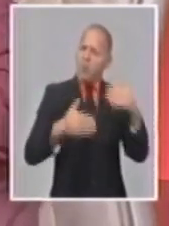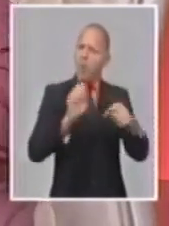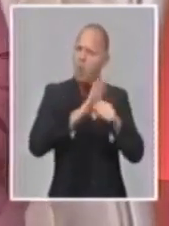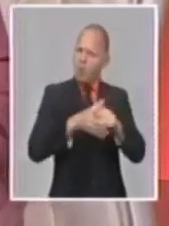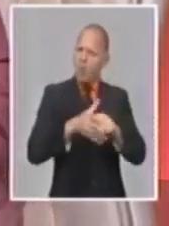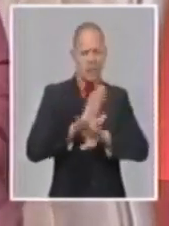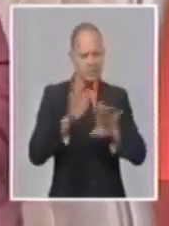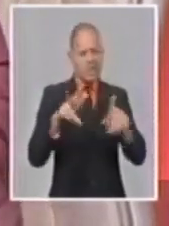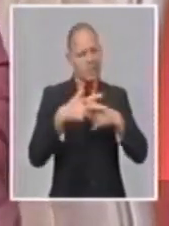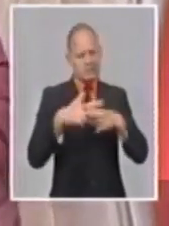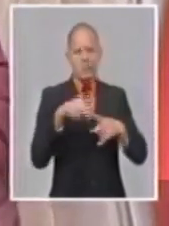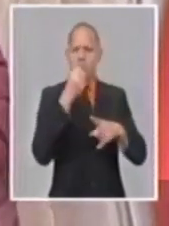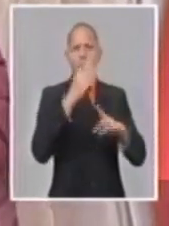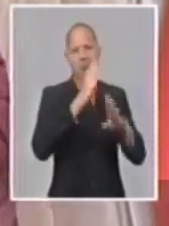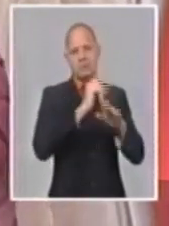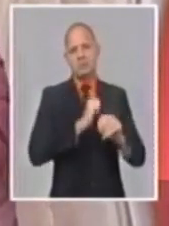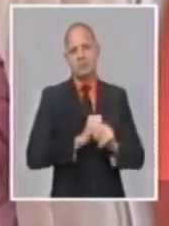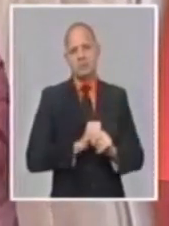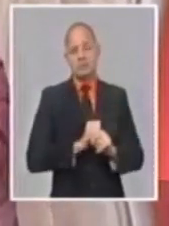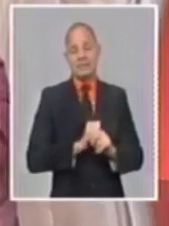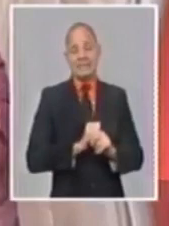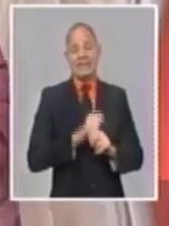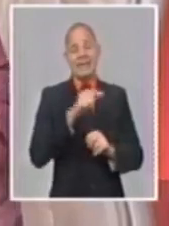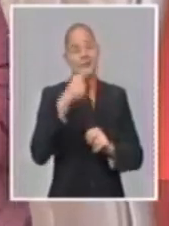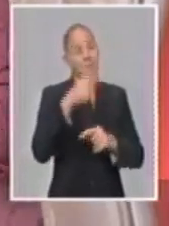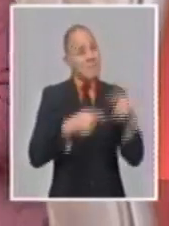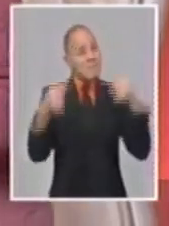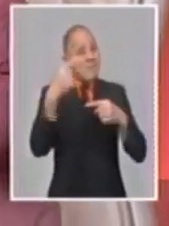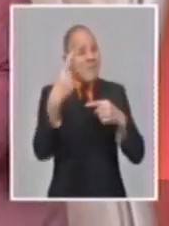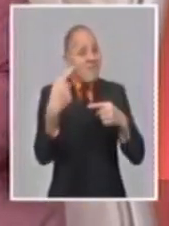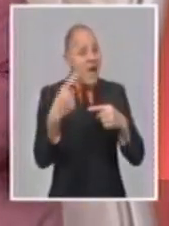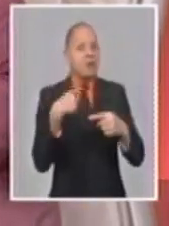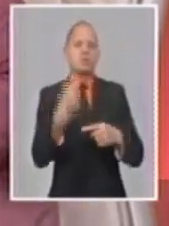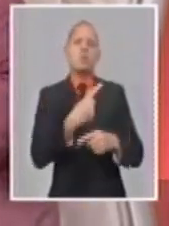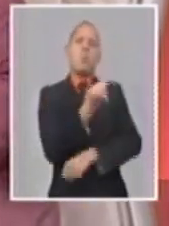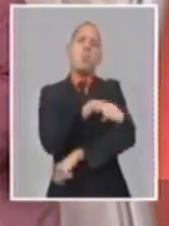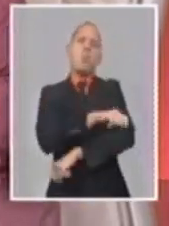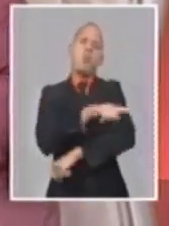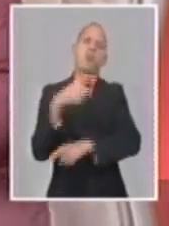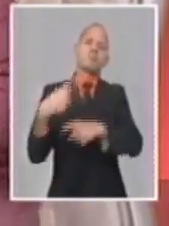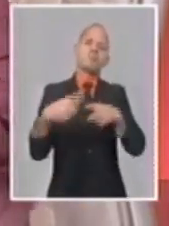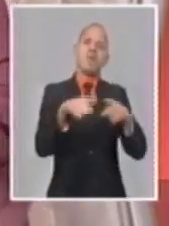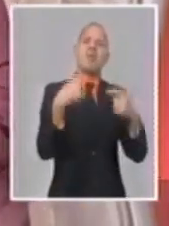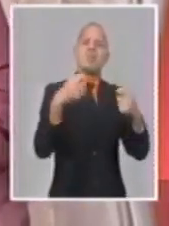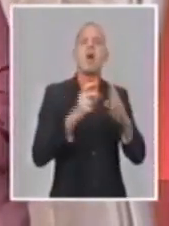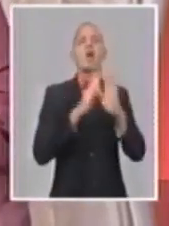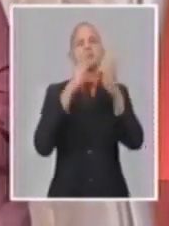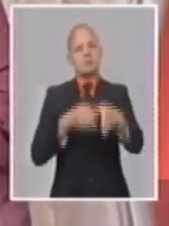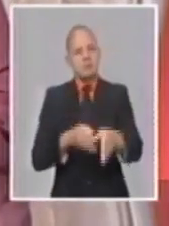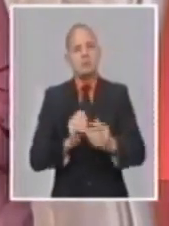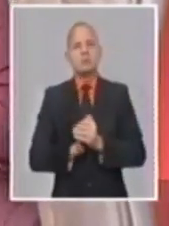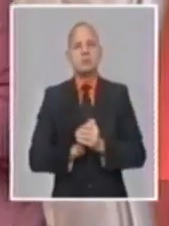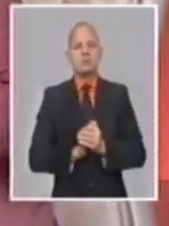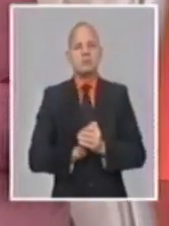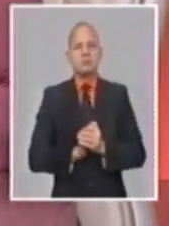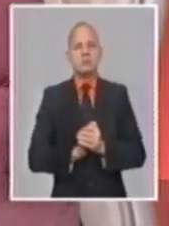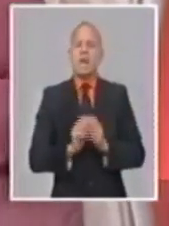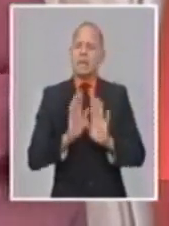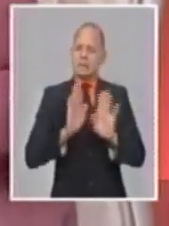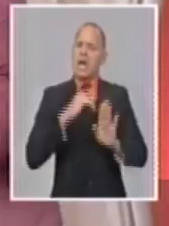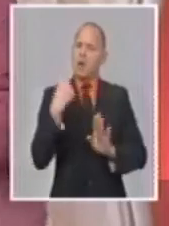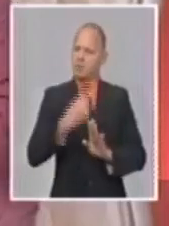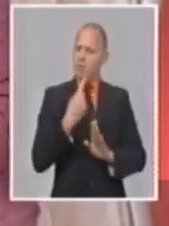Y además nos vamos a recuperar bien y pronto porque eso es lo que más lleva es disciplina. Y como lo que más lleva es disciplina, pues nos vamos a